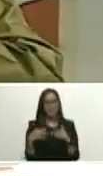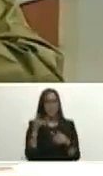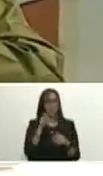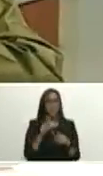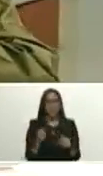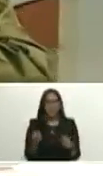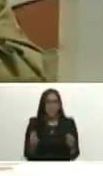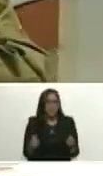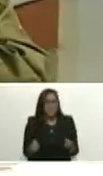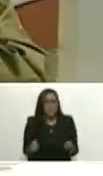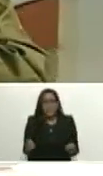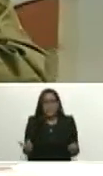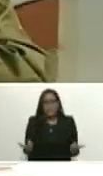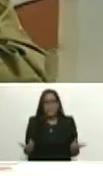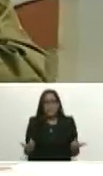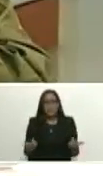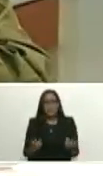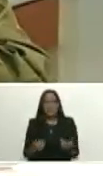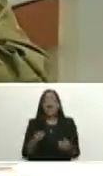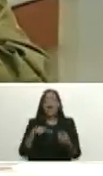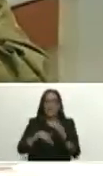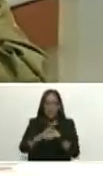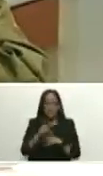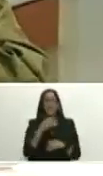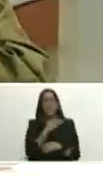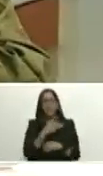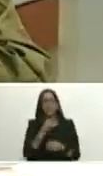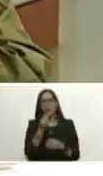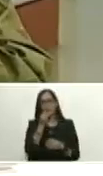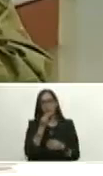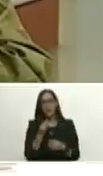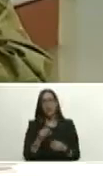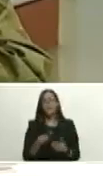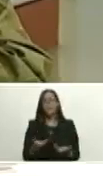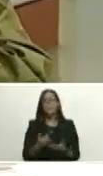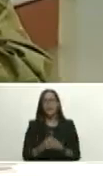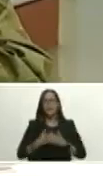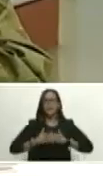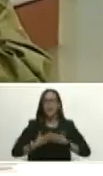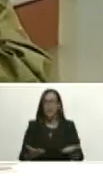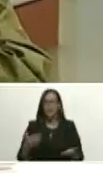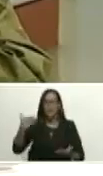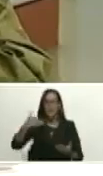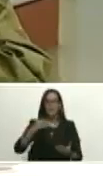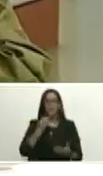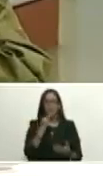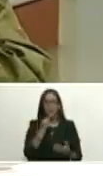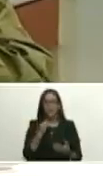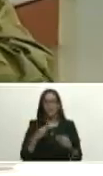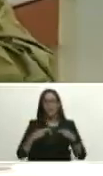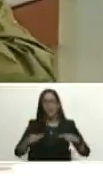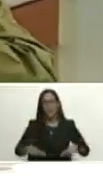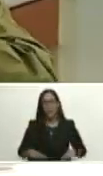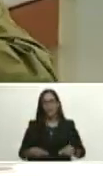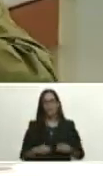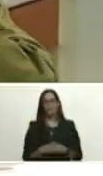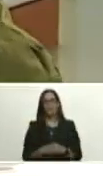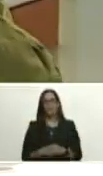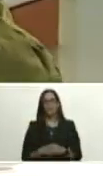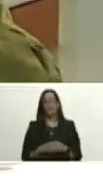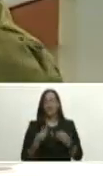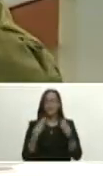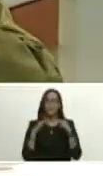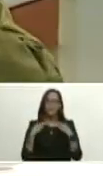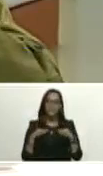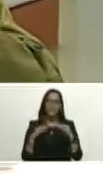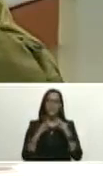acceso ahí llega la misión alimentación para garantizar su sagrado derecho humano de alimentación con usted mi comandante en jefe aquí un mensaje